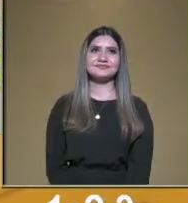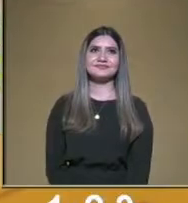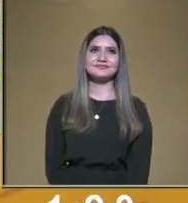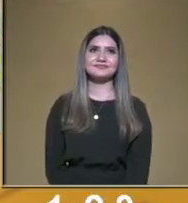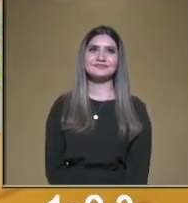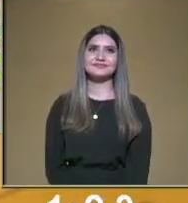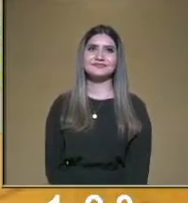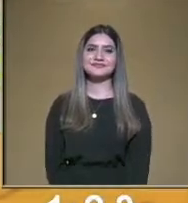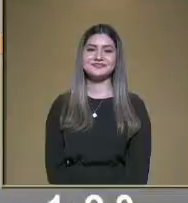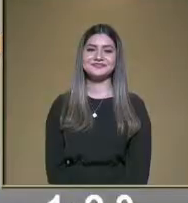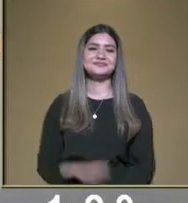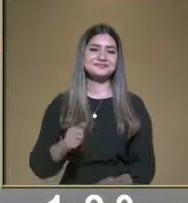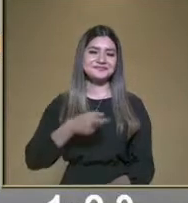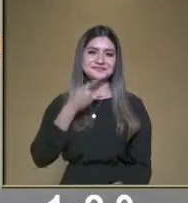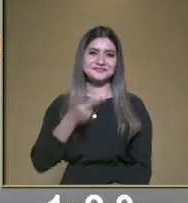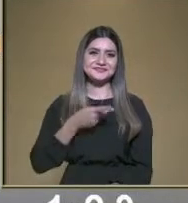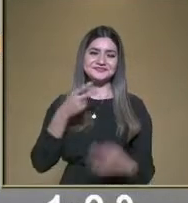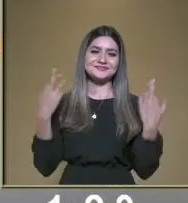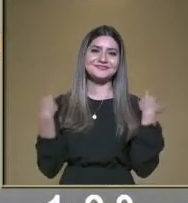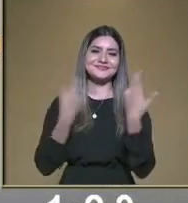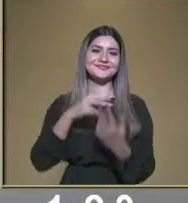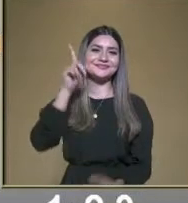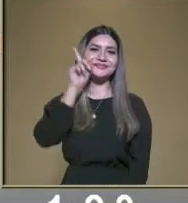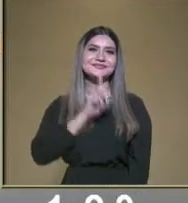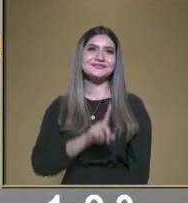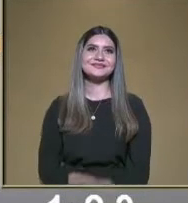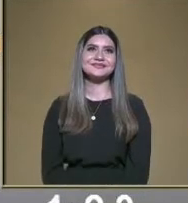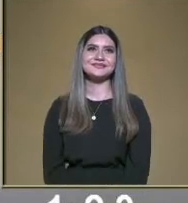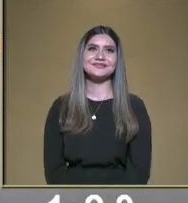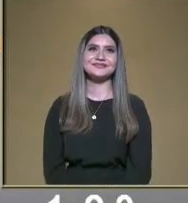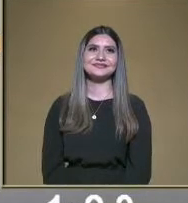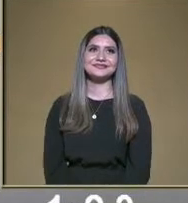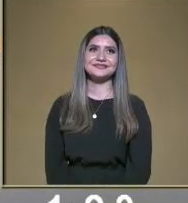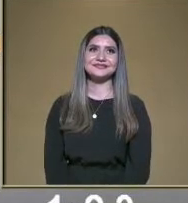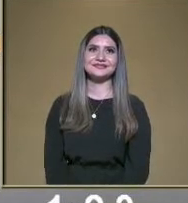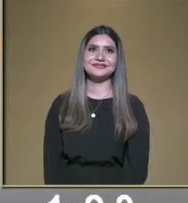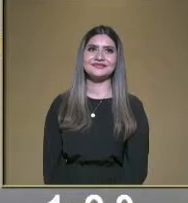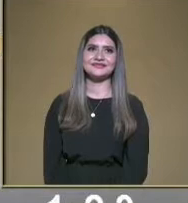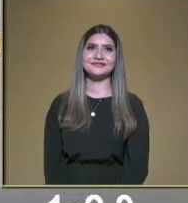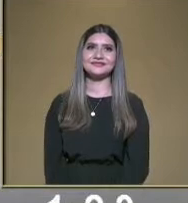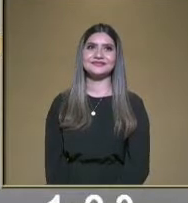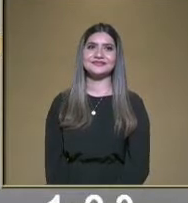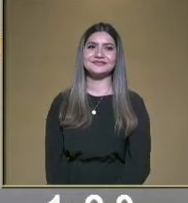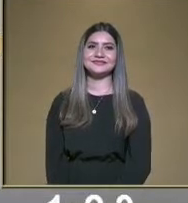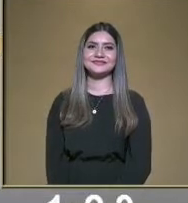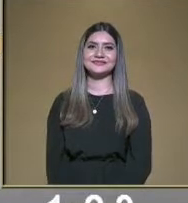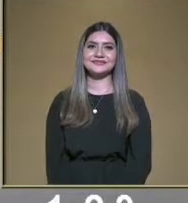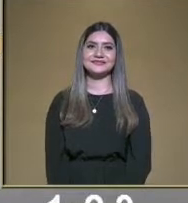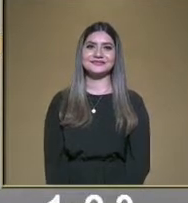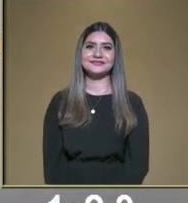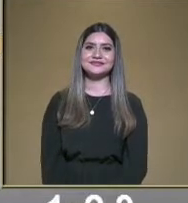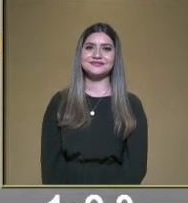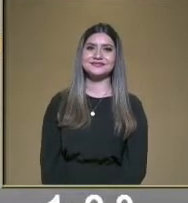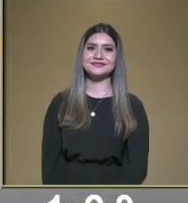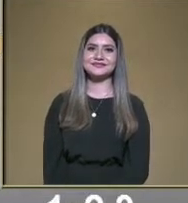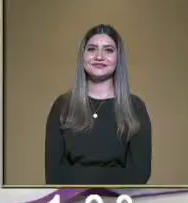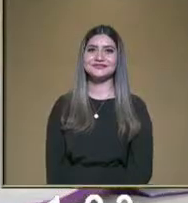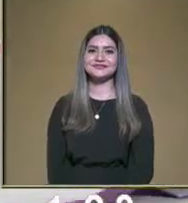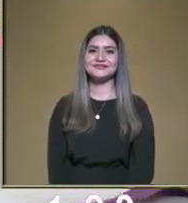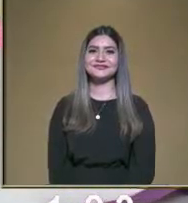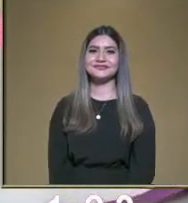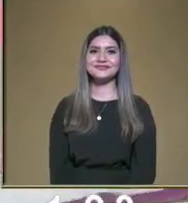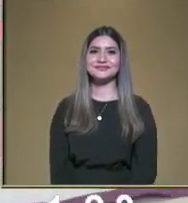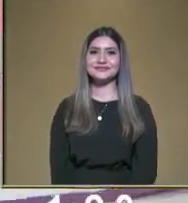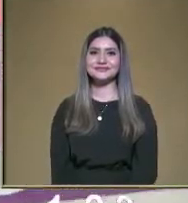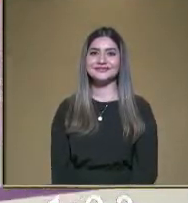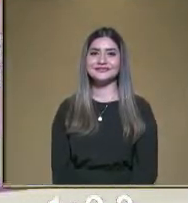Muy bien, también lo en una Las están muy fáciles para ella, me aseguro que no me está dejando que para mí va a ser más difícil. No, claro que no,